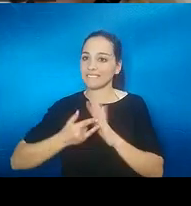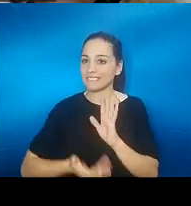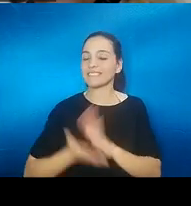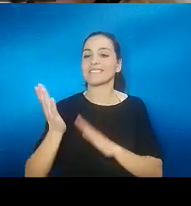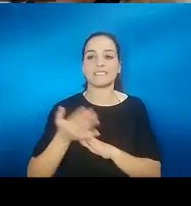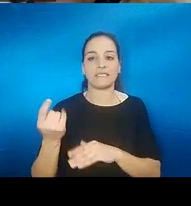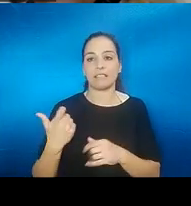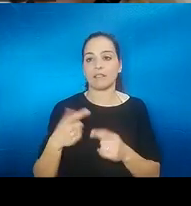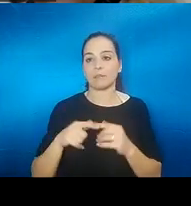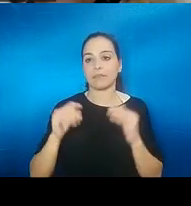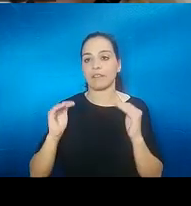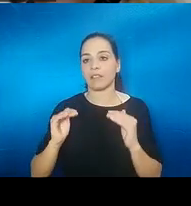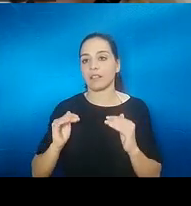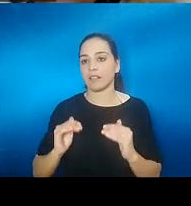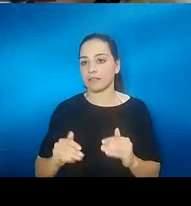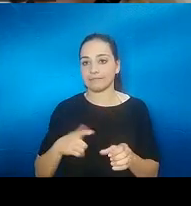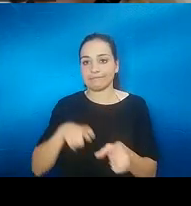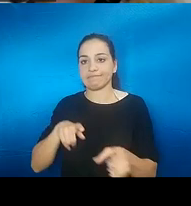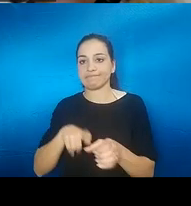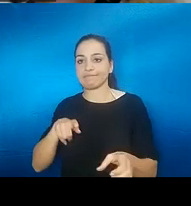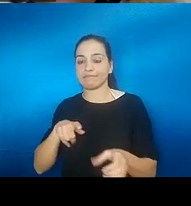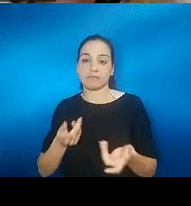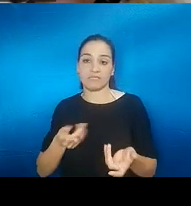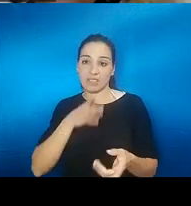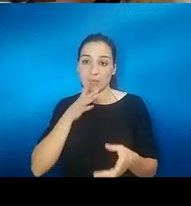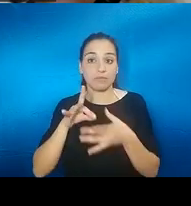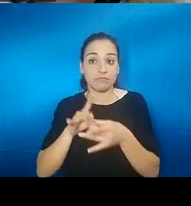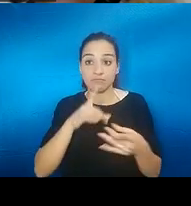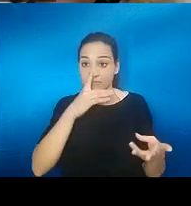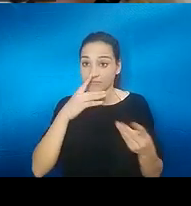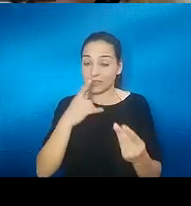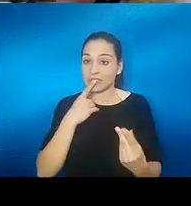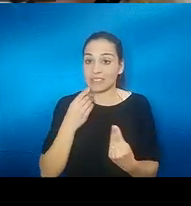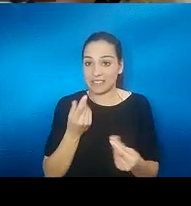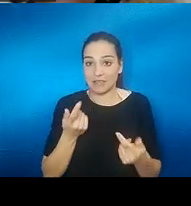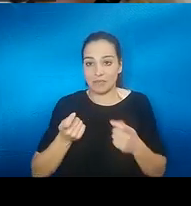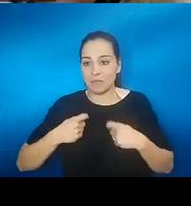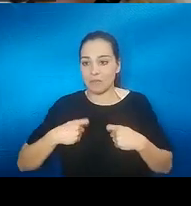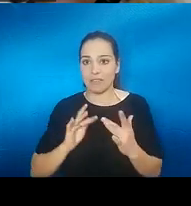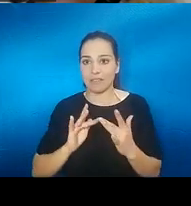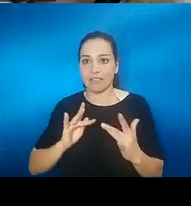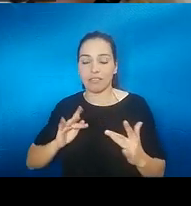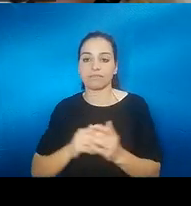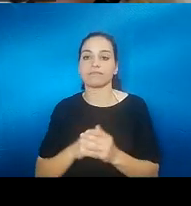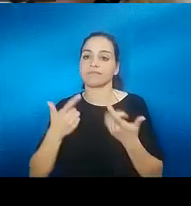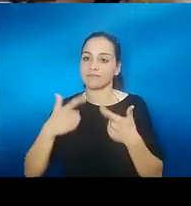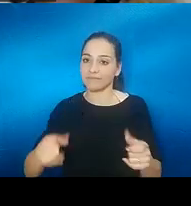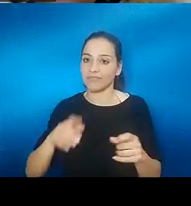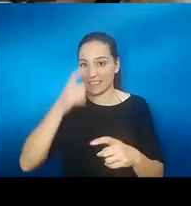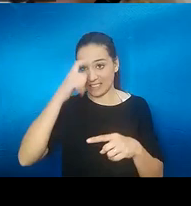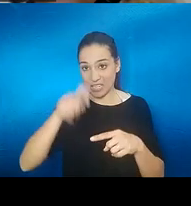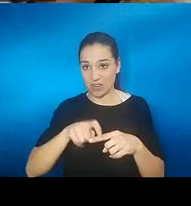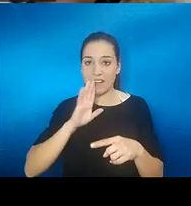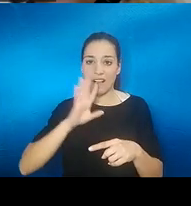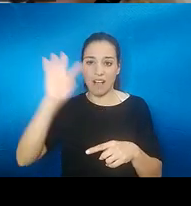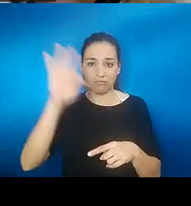al sabor y al olor. Y bueno, ya por entrar directamente en lo psicológico, este conjunto de cosas pueden